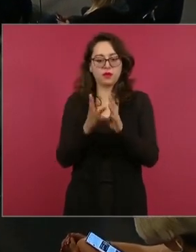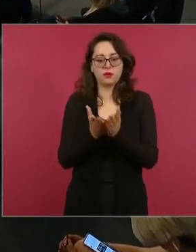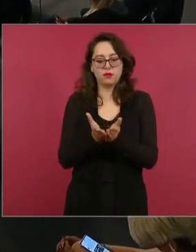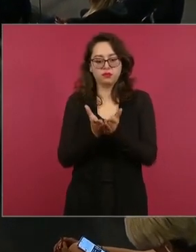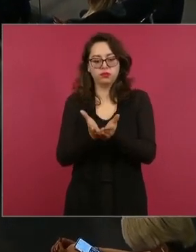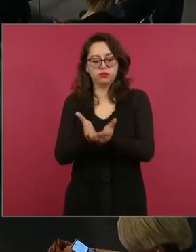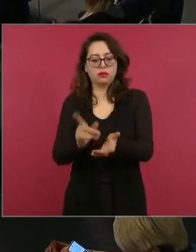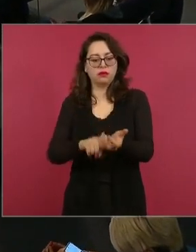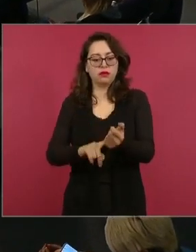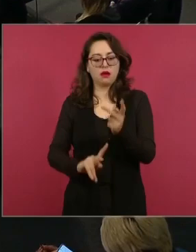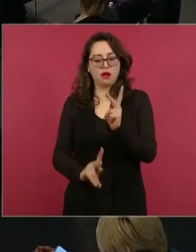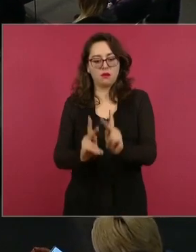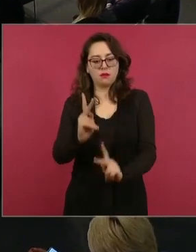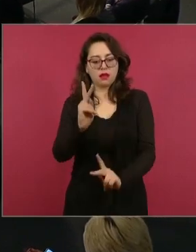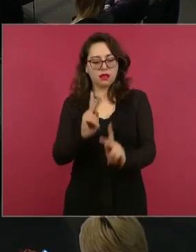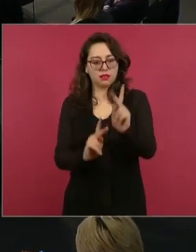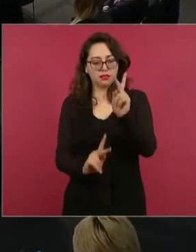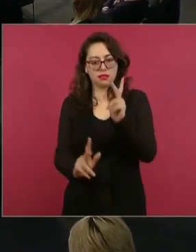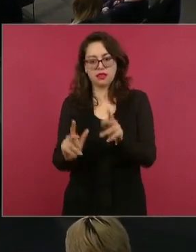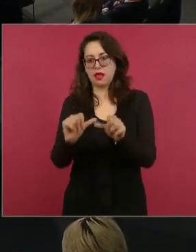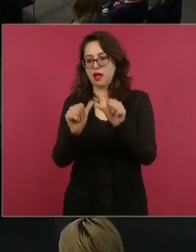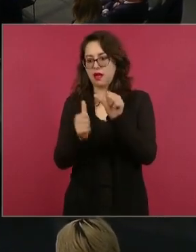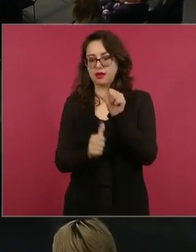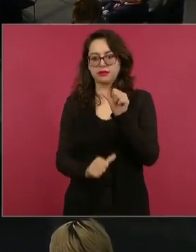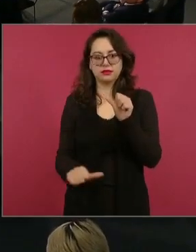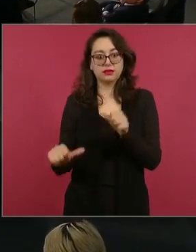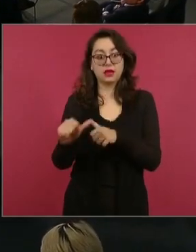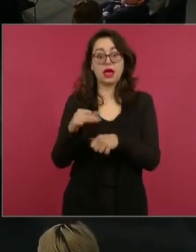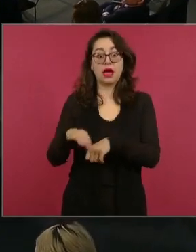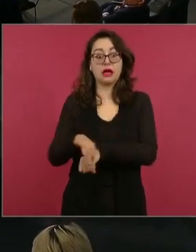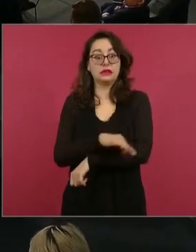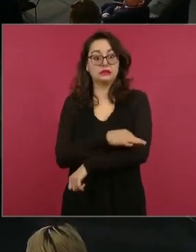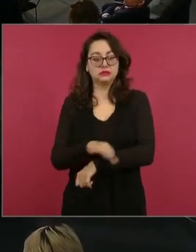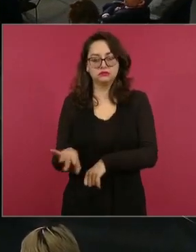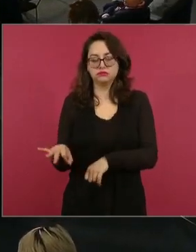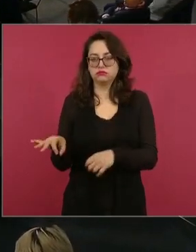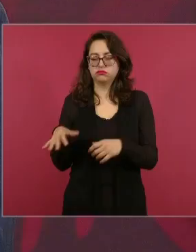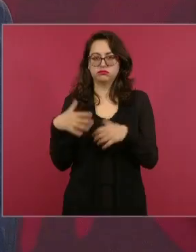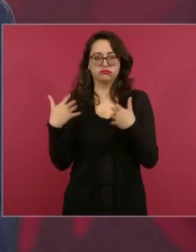en fin, desde luego del arte, de la arquitectura.